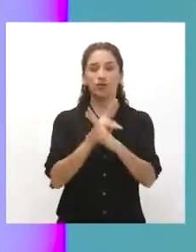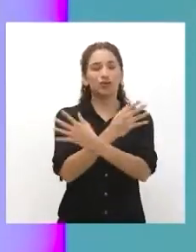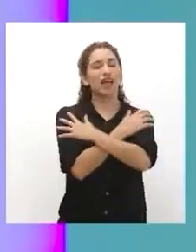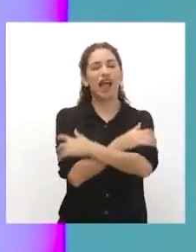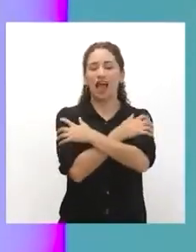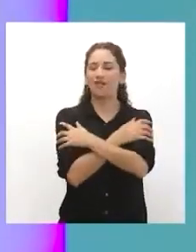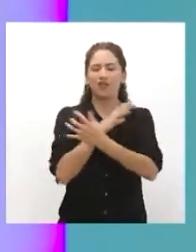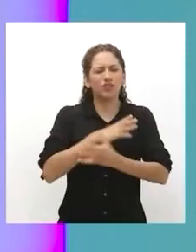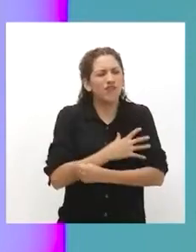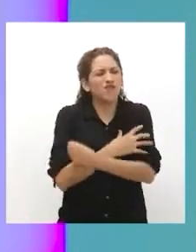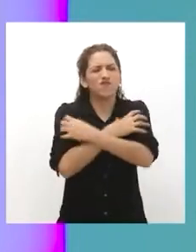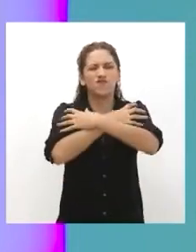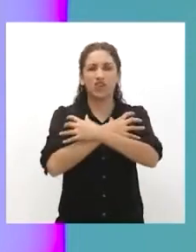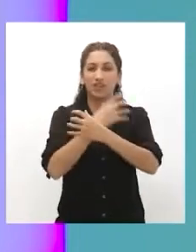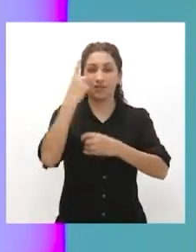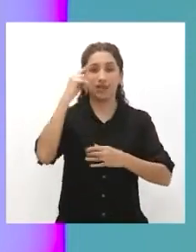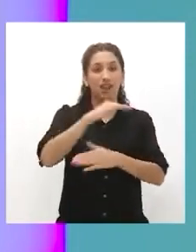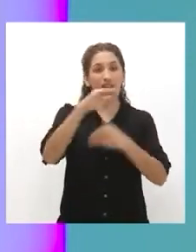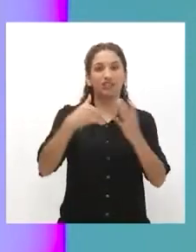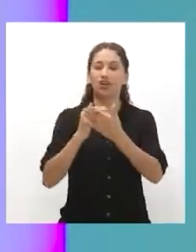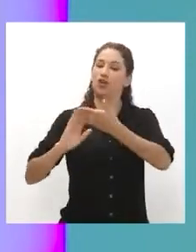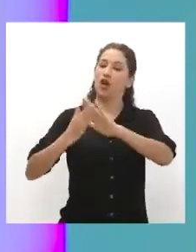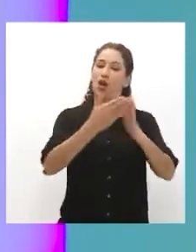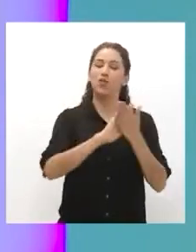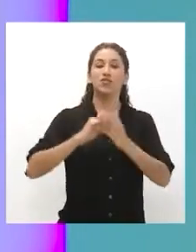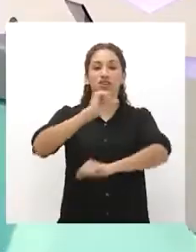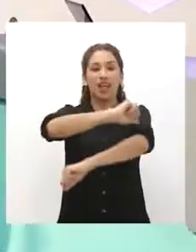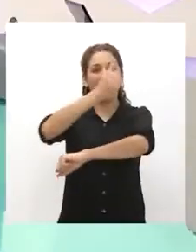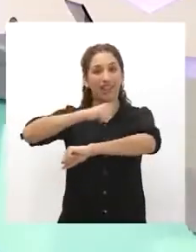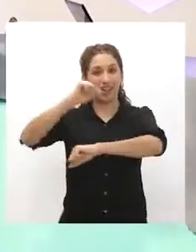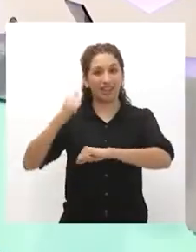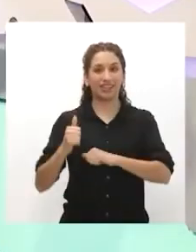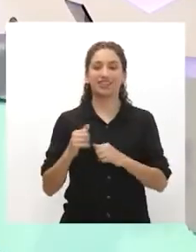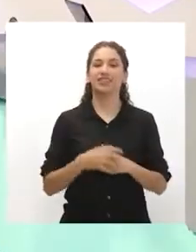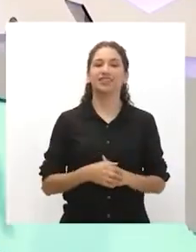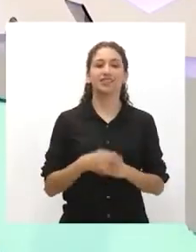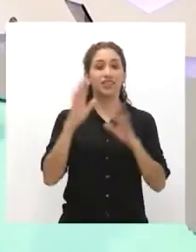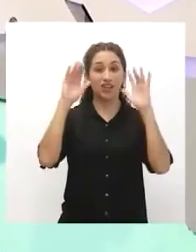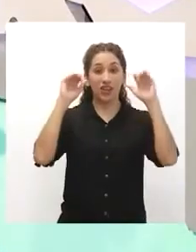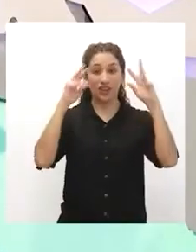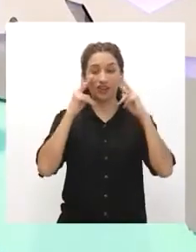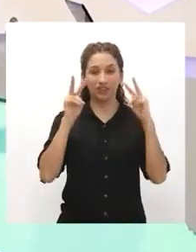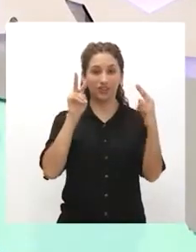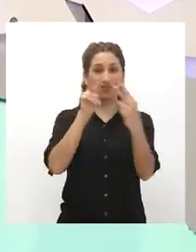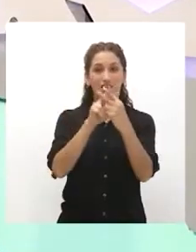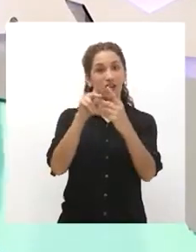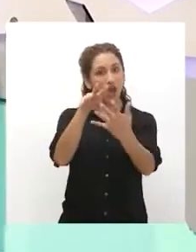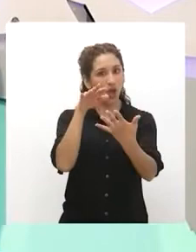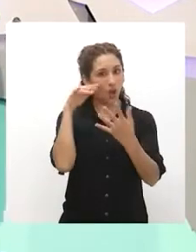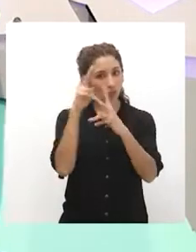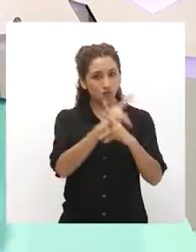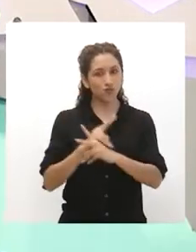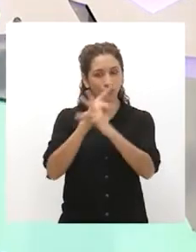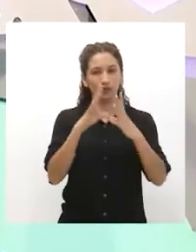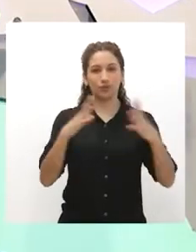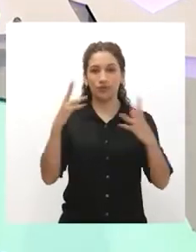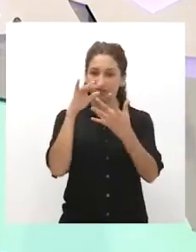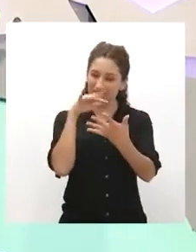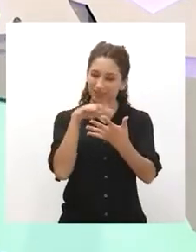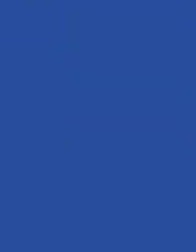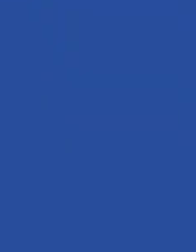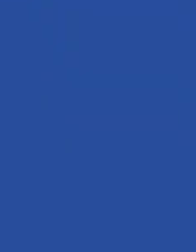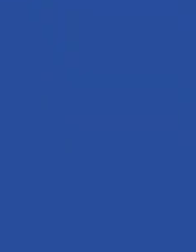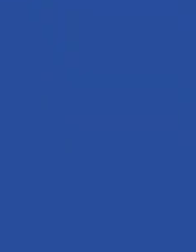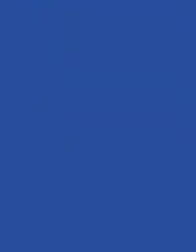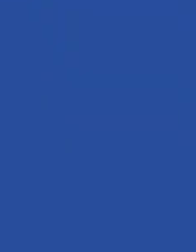abrazo muy muy fuerte a nuestras hermanas y hermanos de los pueblos indígenas. ¡Nos vemos! ¡Cuídense mucho! ¡Y estudiar siempre! ¡Chao!